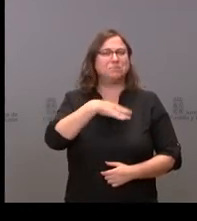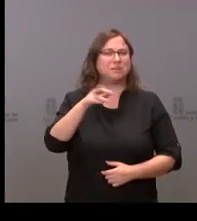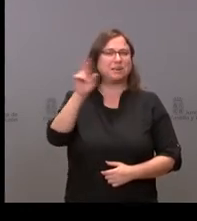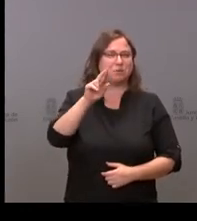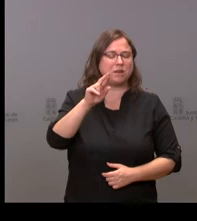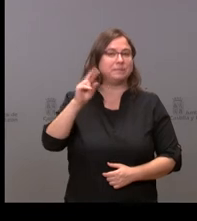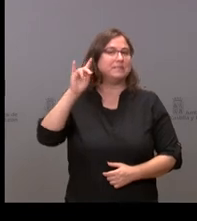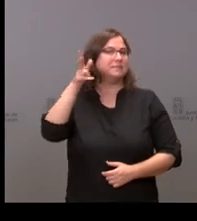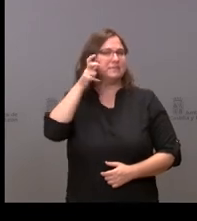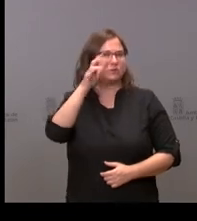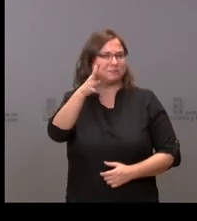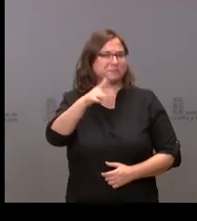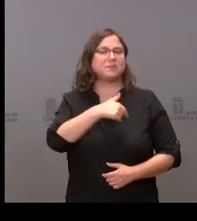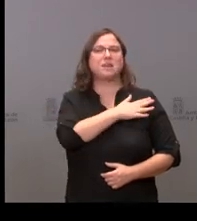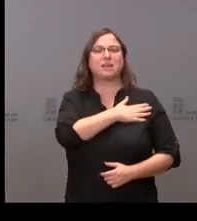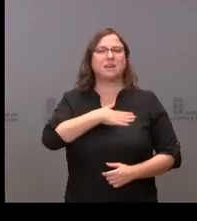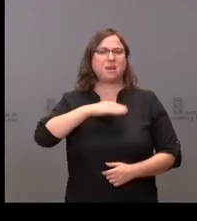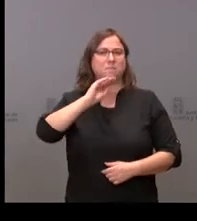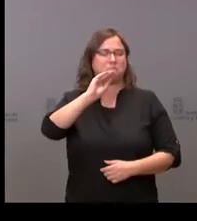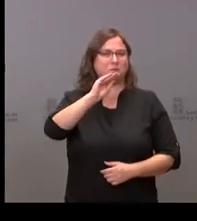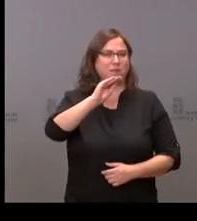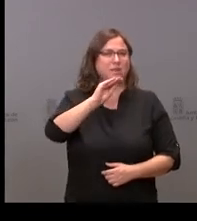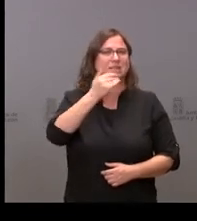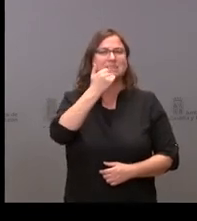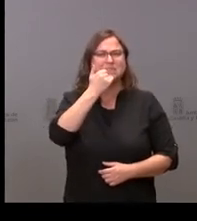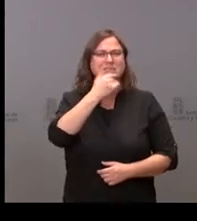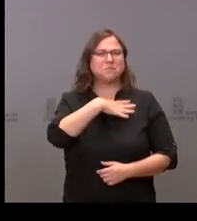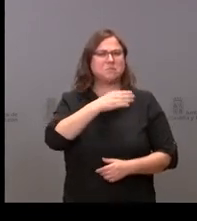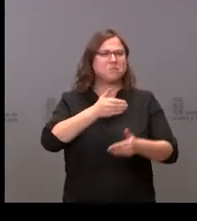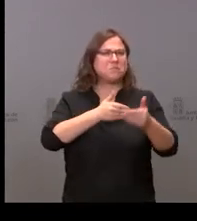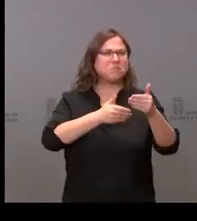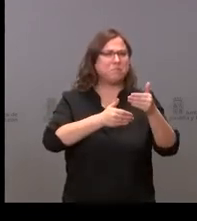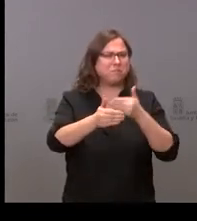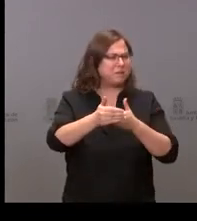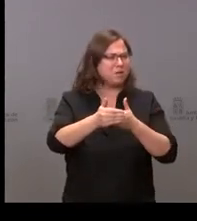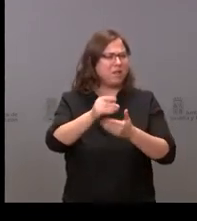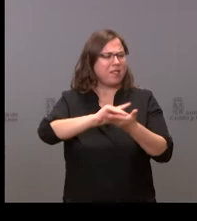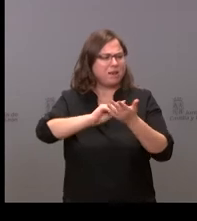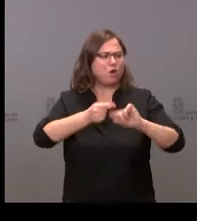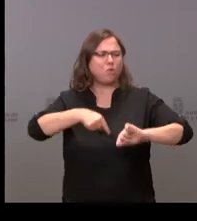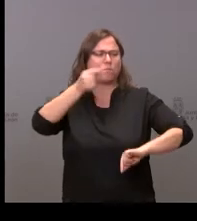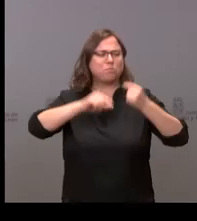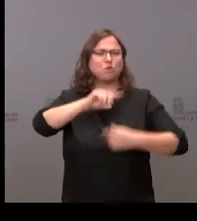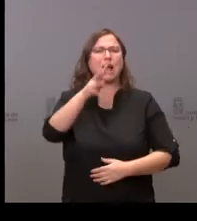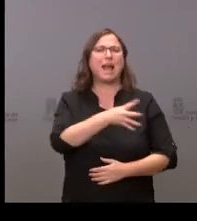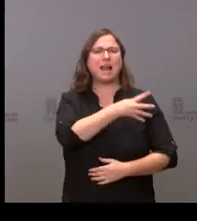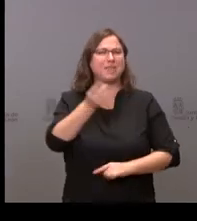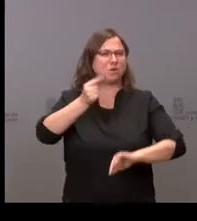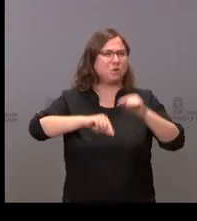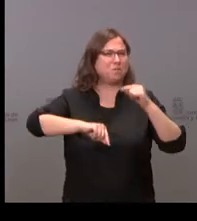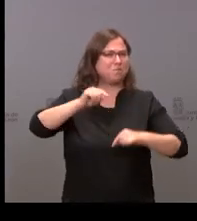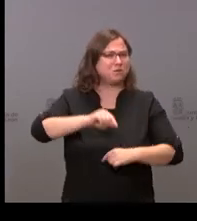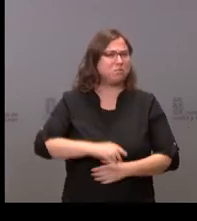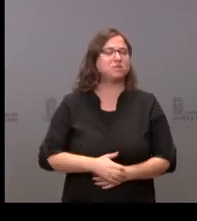concretar el calendario que tienen previsto para la aprobación definitiva de los presupuestos más o menos suele llevar una